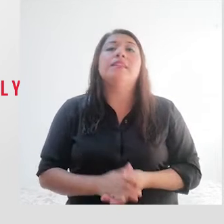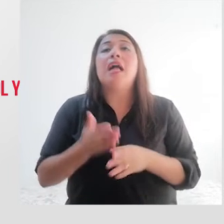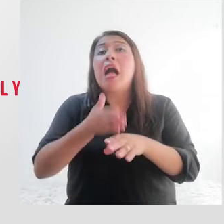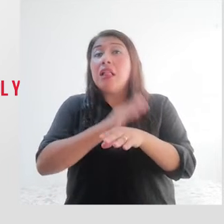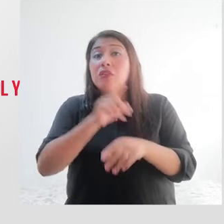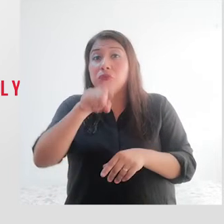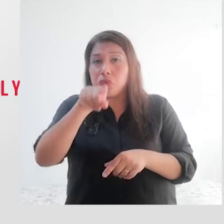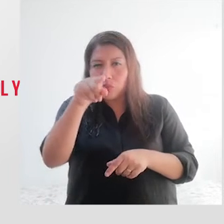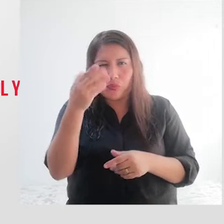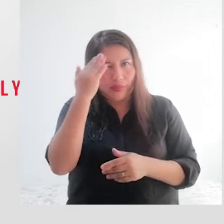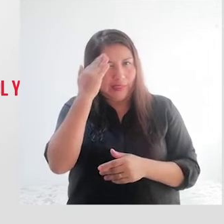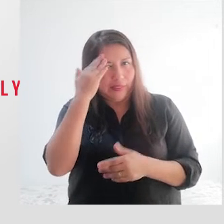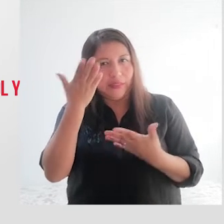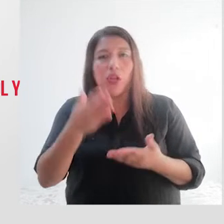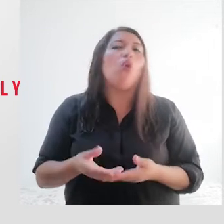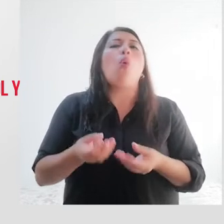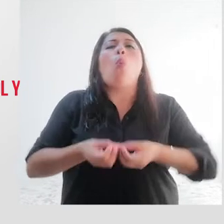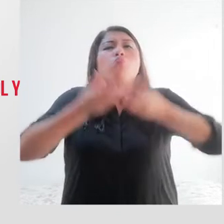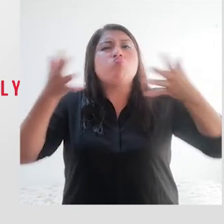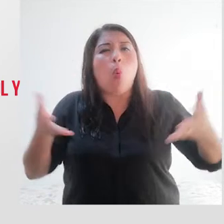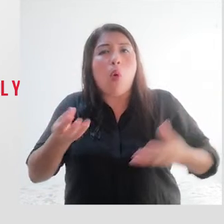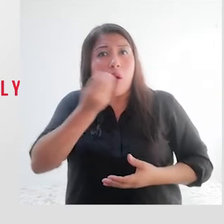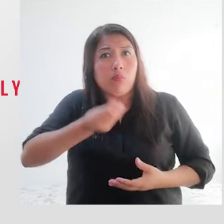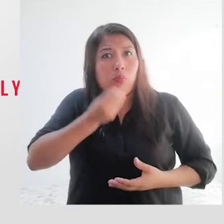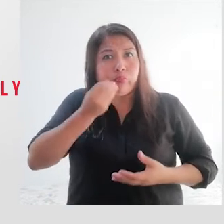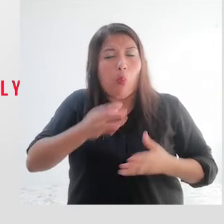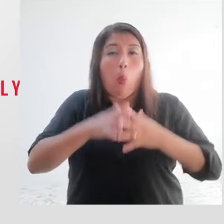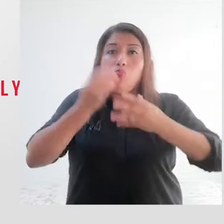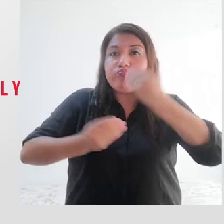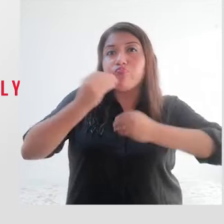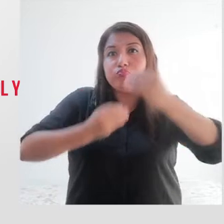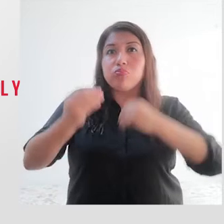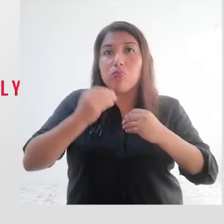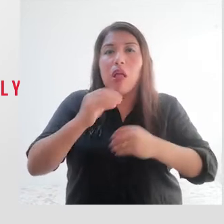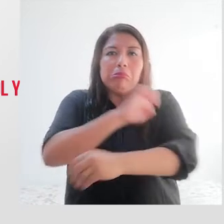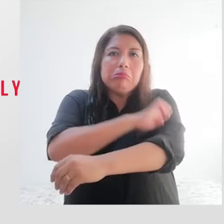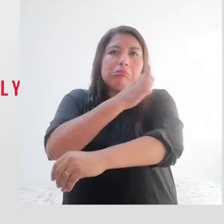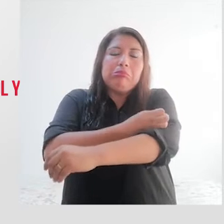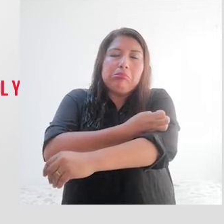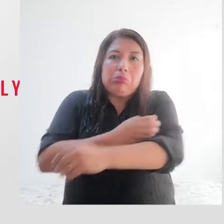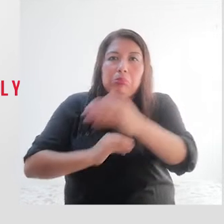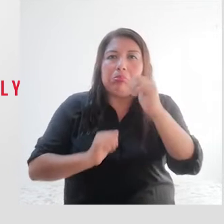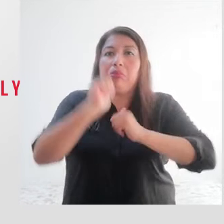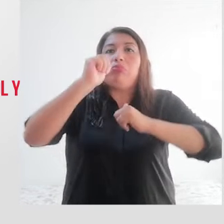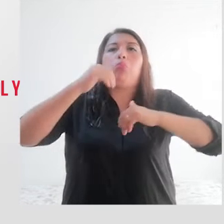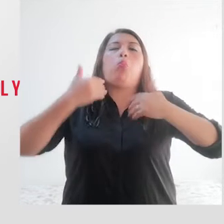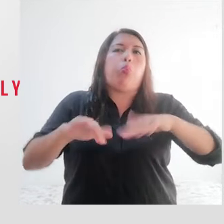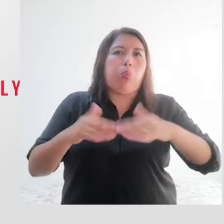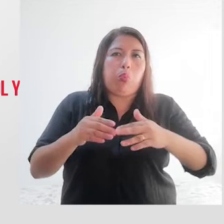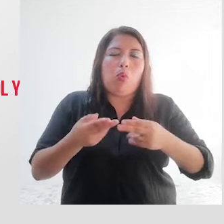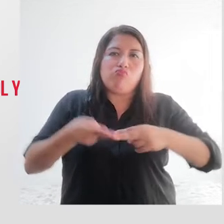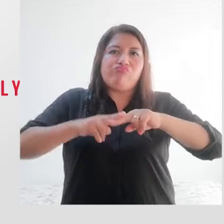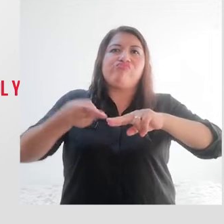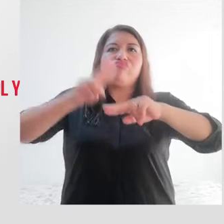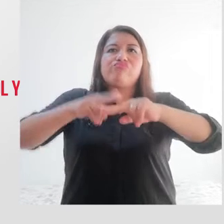en cuenta que todo exceso de cualquier alimento va a ocasionar un excedente de energía que va a producir